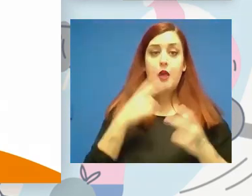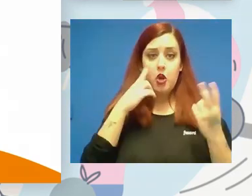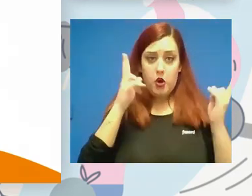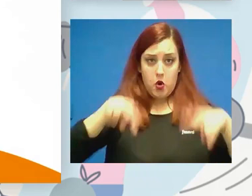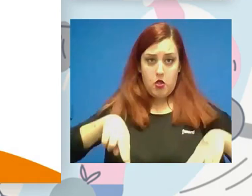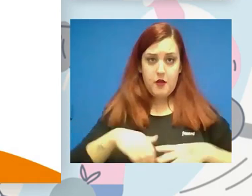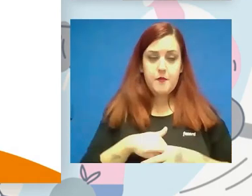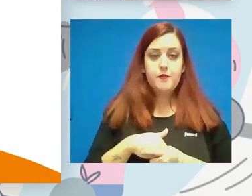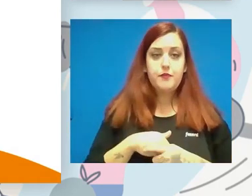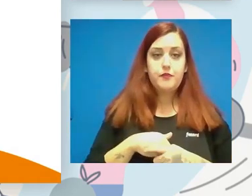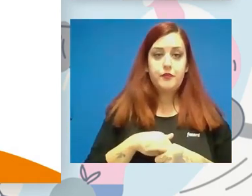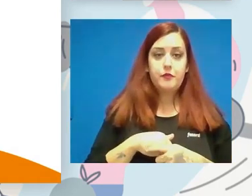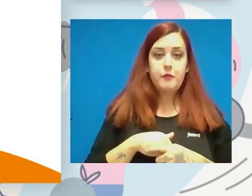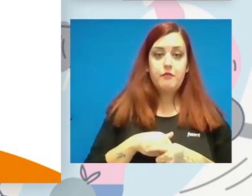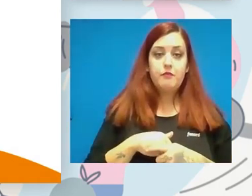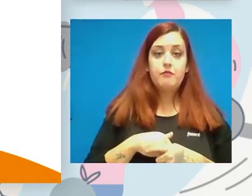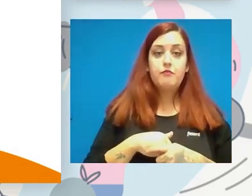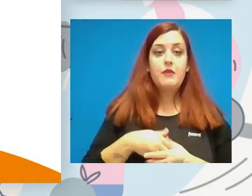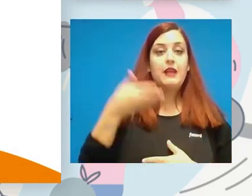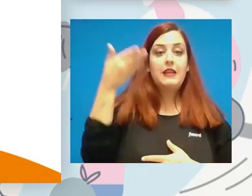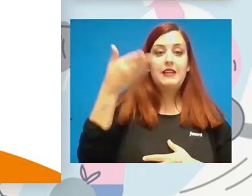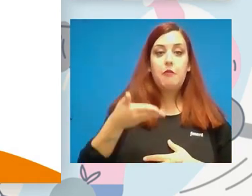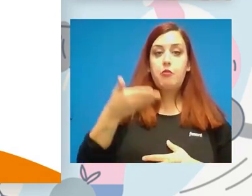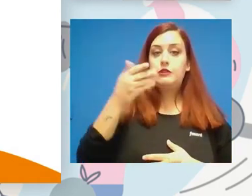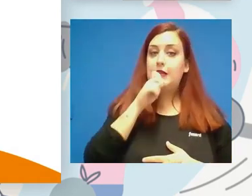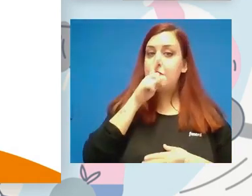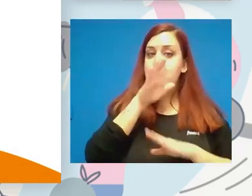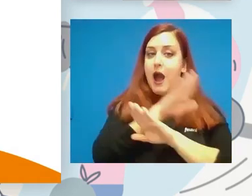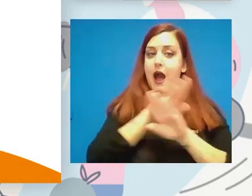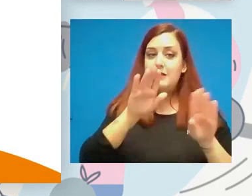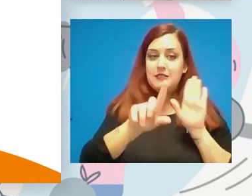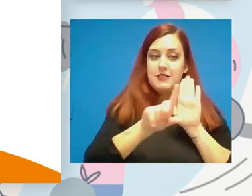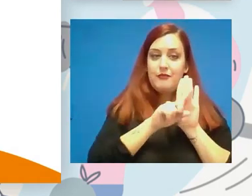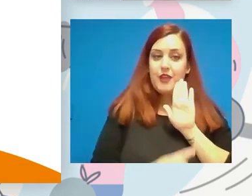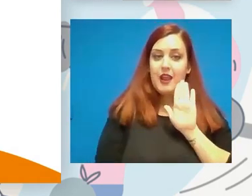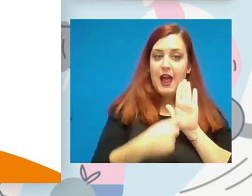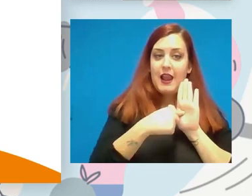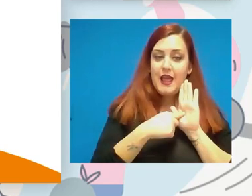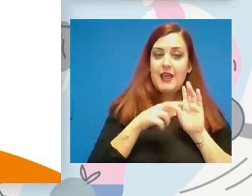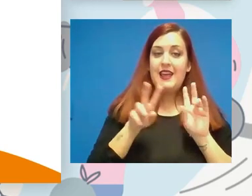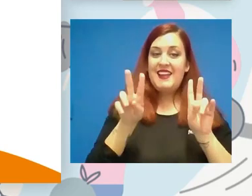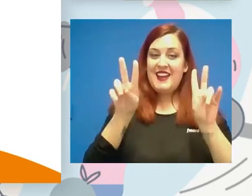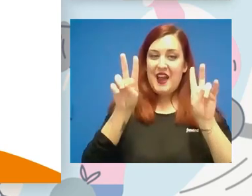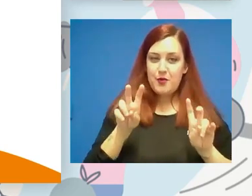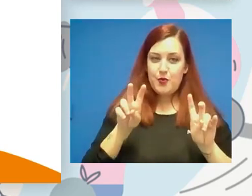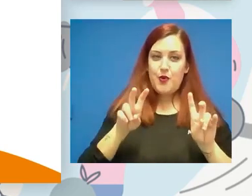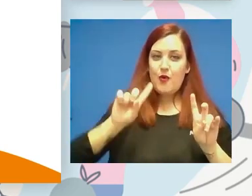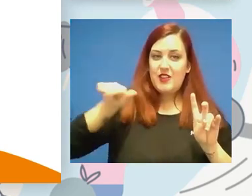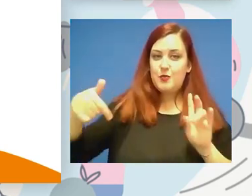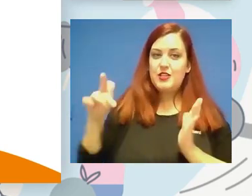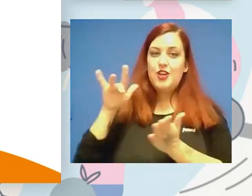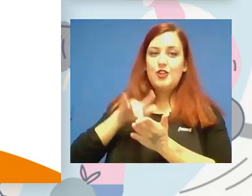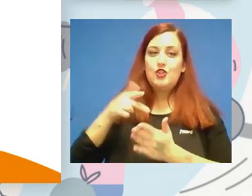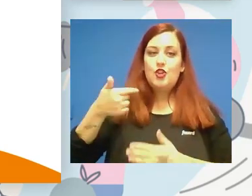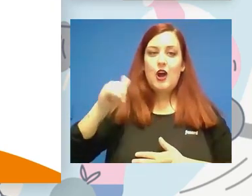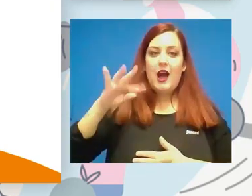lo que es casi lo más importante de la ley es un capítulo que le tocará más a Aitor, del Consejo